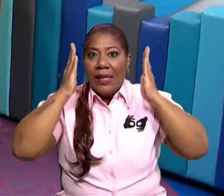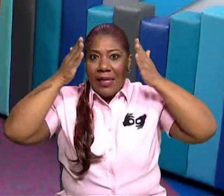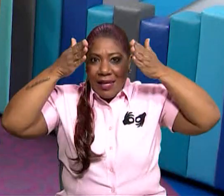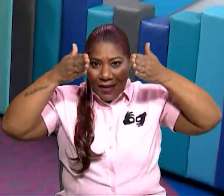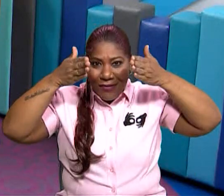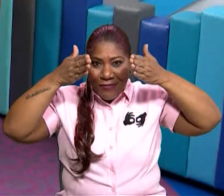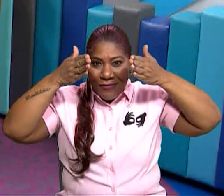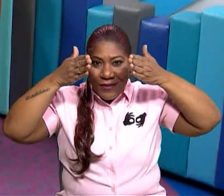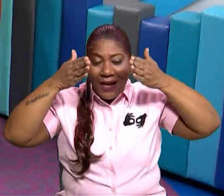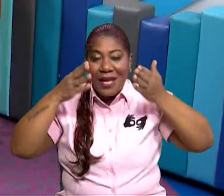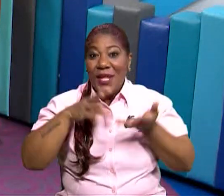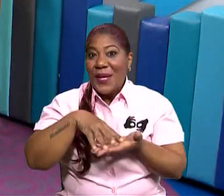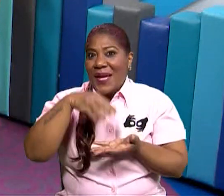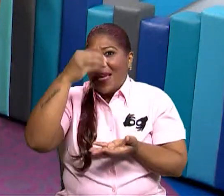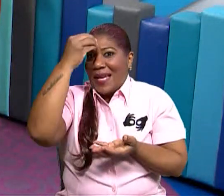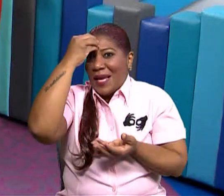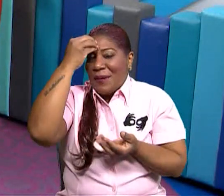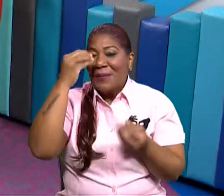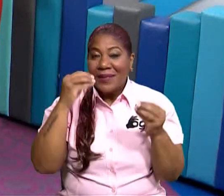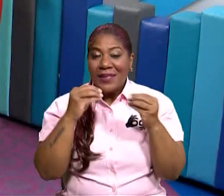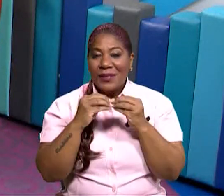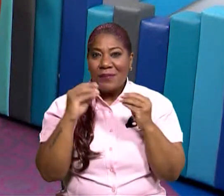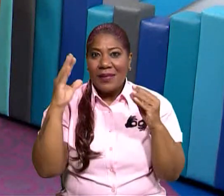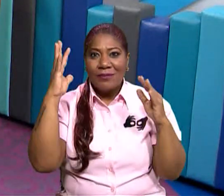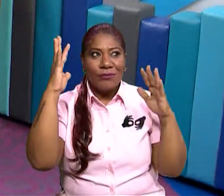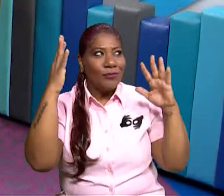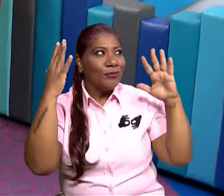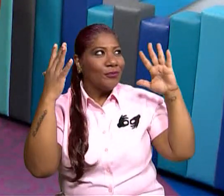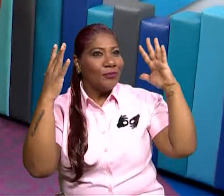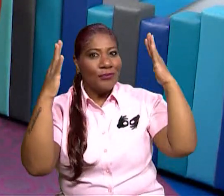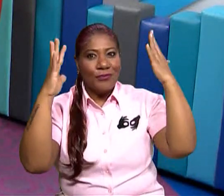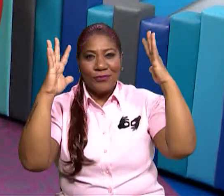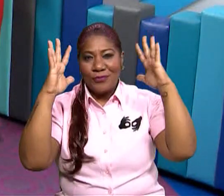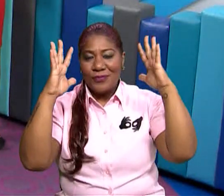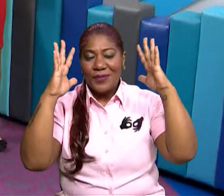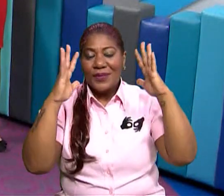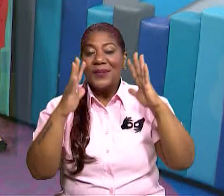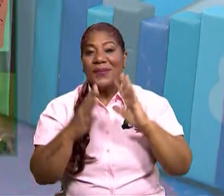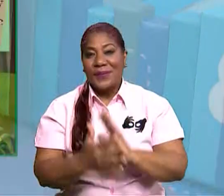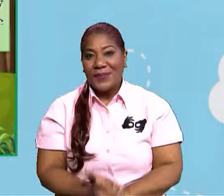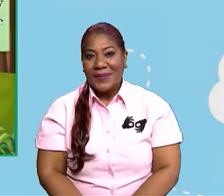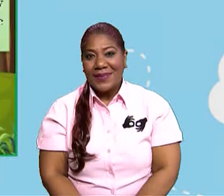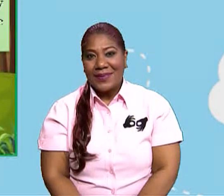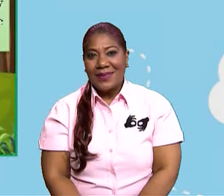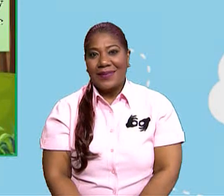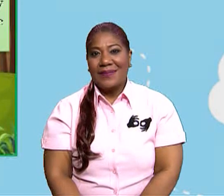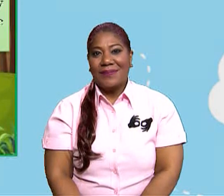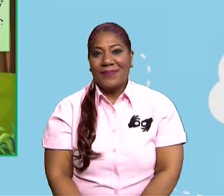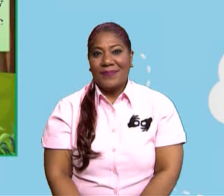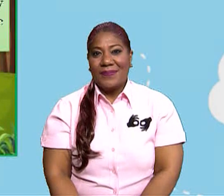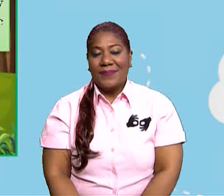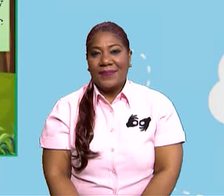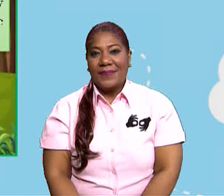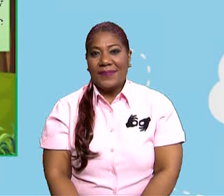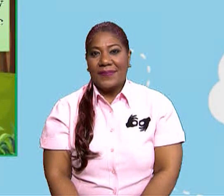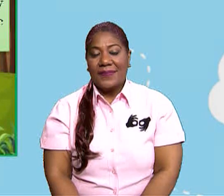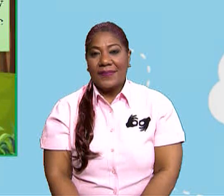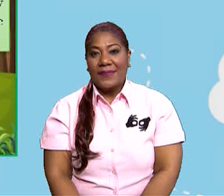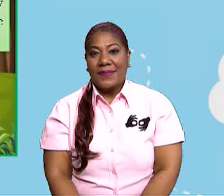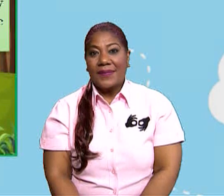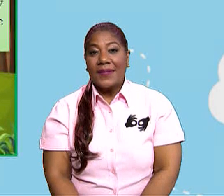bosque y aprende más. Muy bien. ¿Qué más tenemos a ver sobre el bosque, maestra? Vamos a ver. A mí,